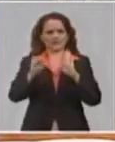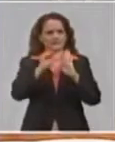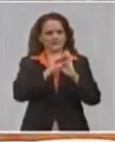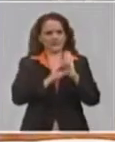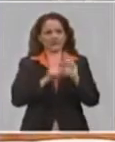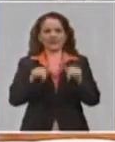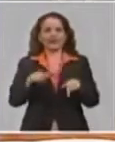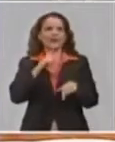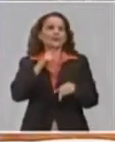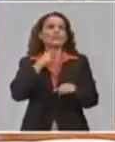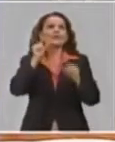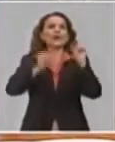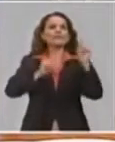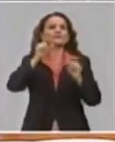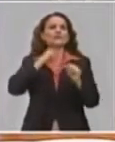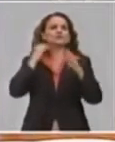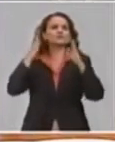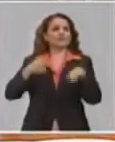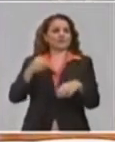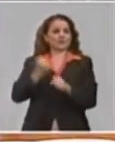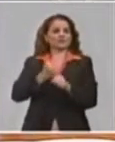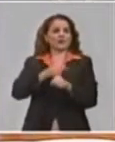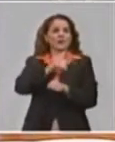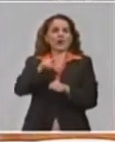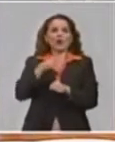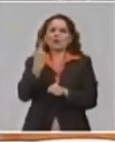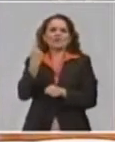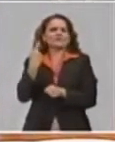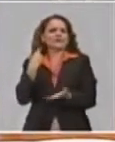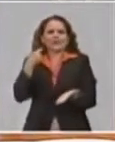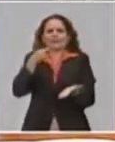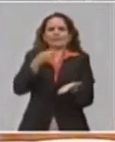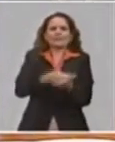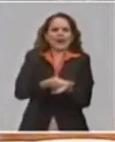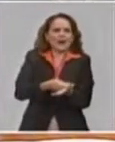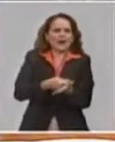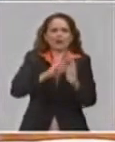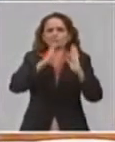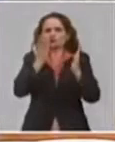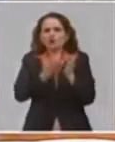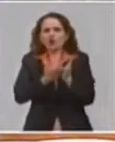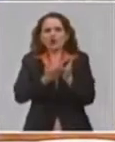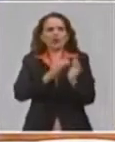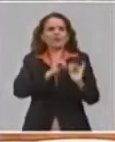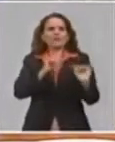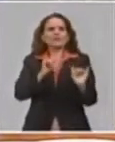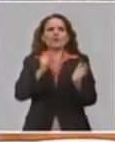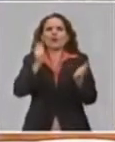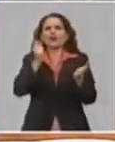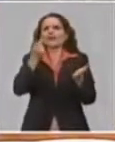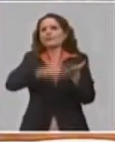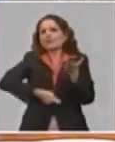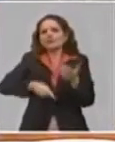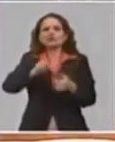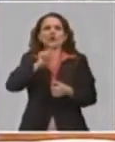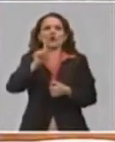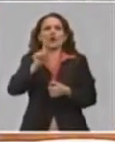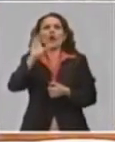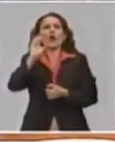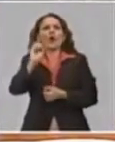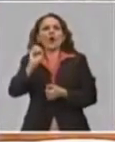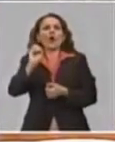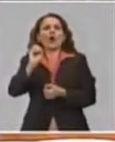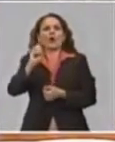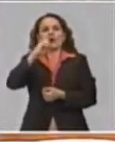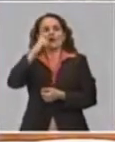la actividad están eximidos en el pago de todos los impuestos a los contribuyentes titulares de esas actividades y